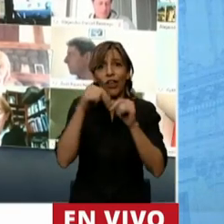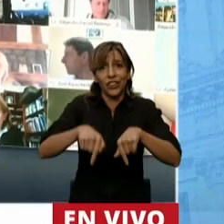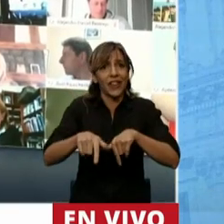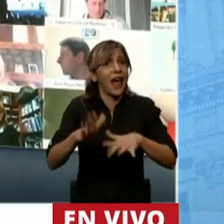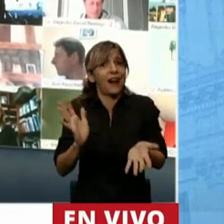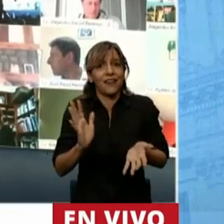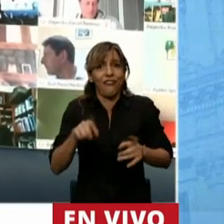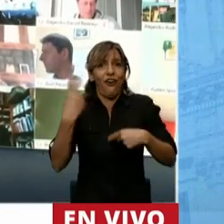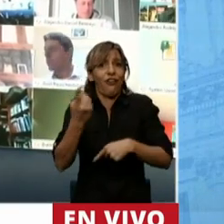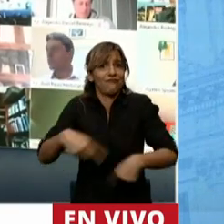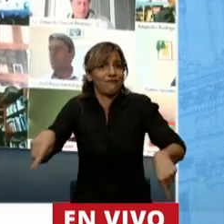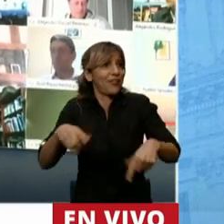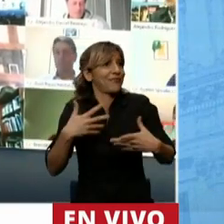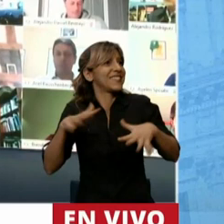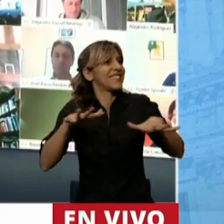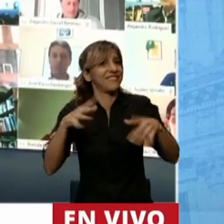llevamos meses de pandemia